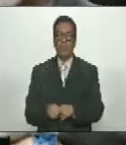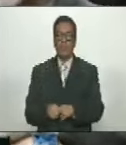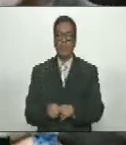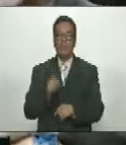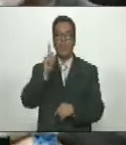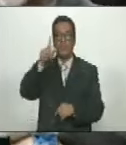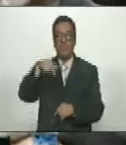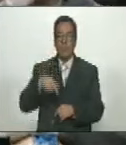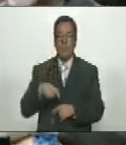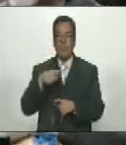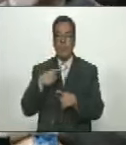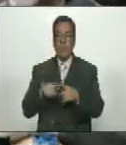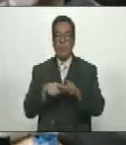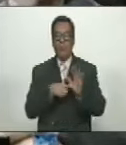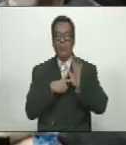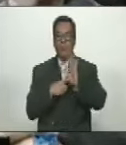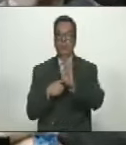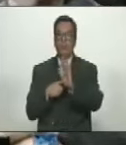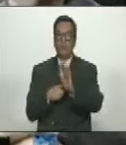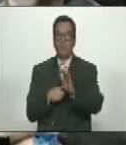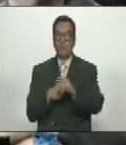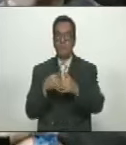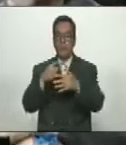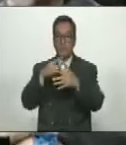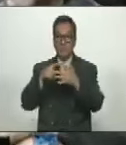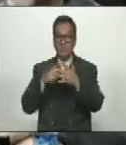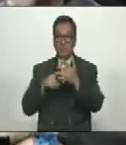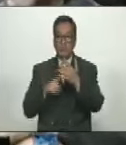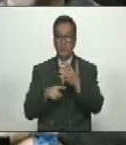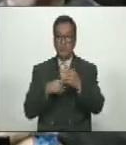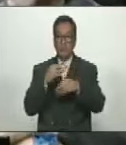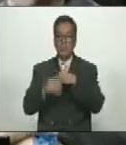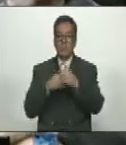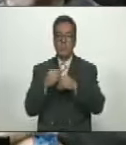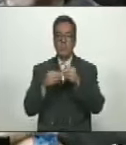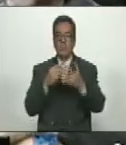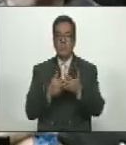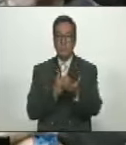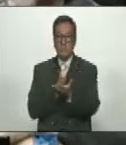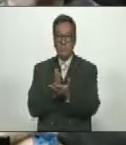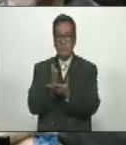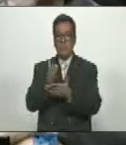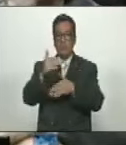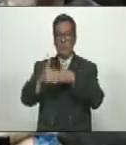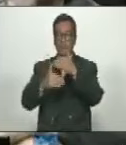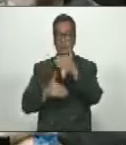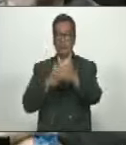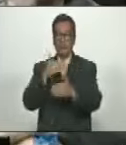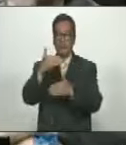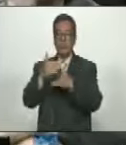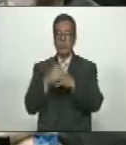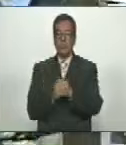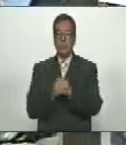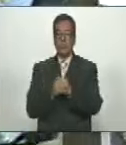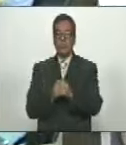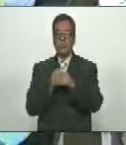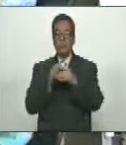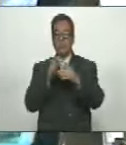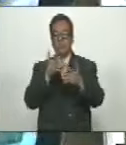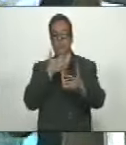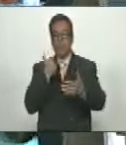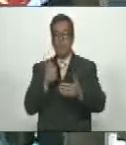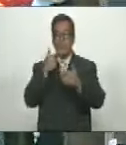También Para Presentar Un Conjunto De Propuestas Para Seguir Avanzando En Mayores